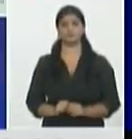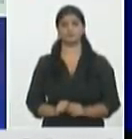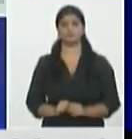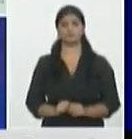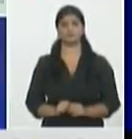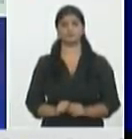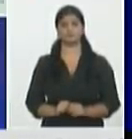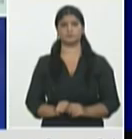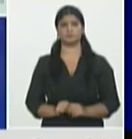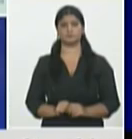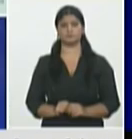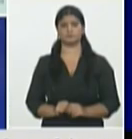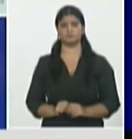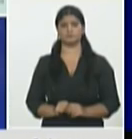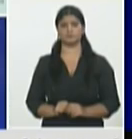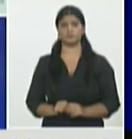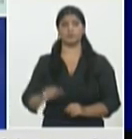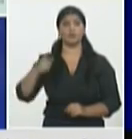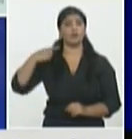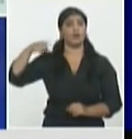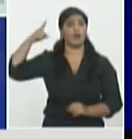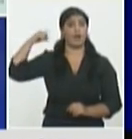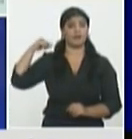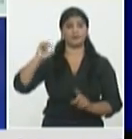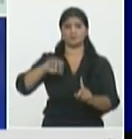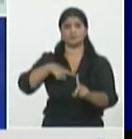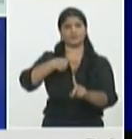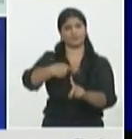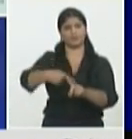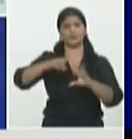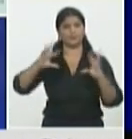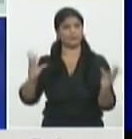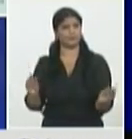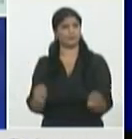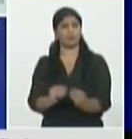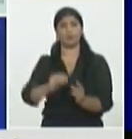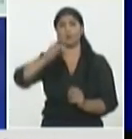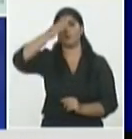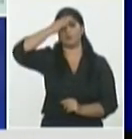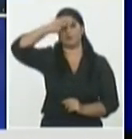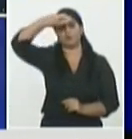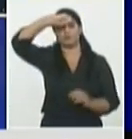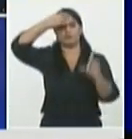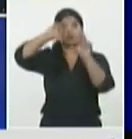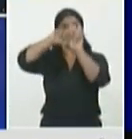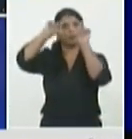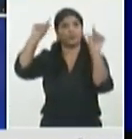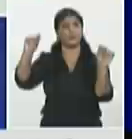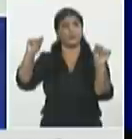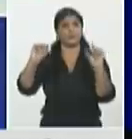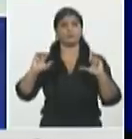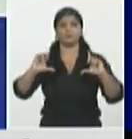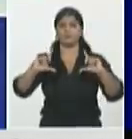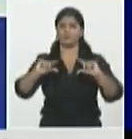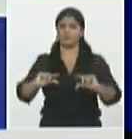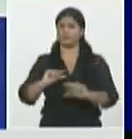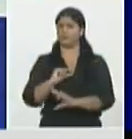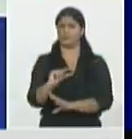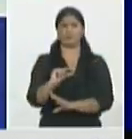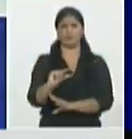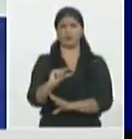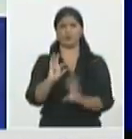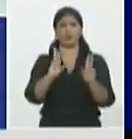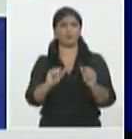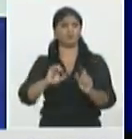transmisión ayer de los casos diagnosticados Cuba disminuye muy poco la tasa de incidencia de casos